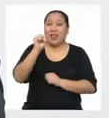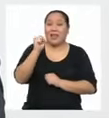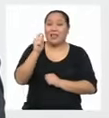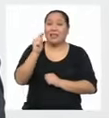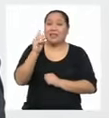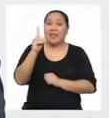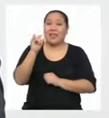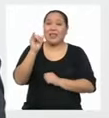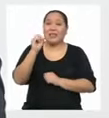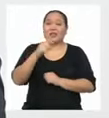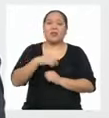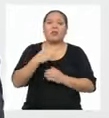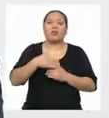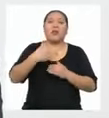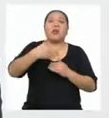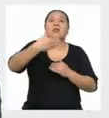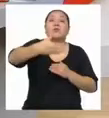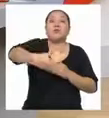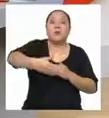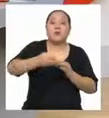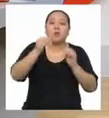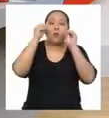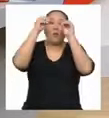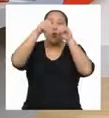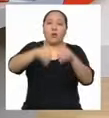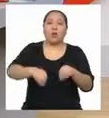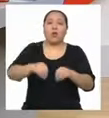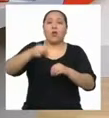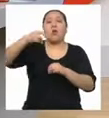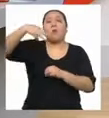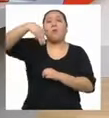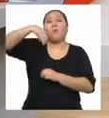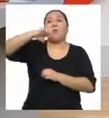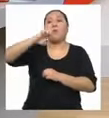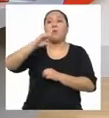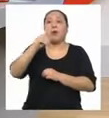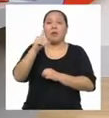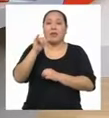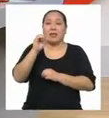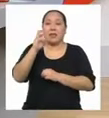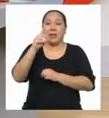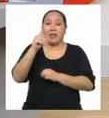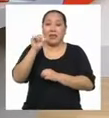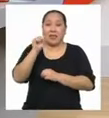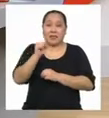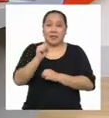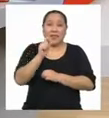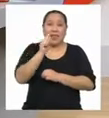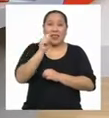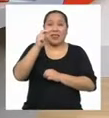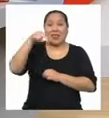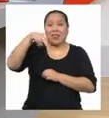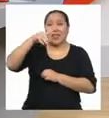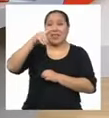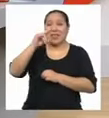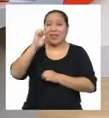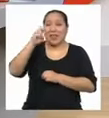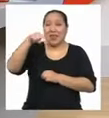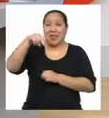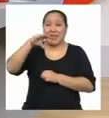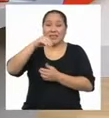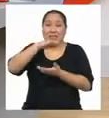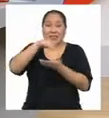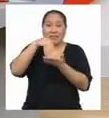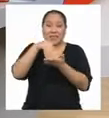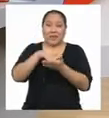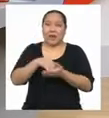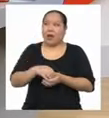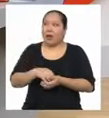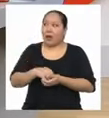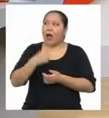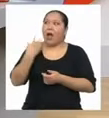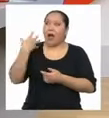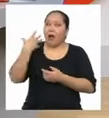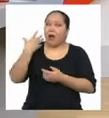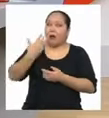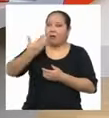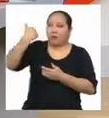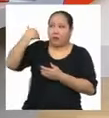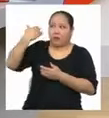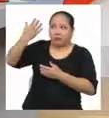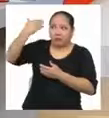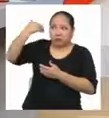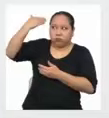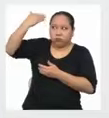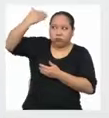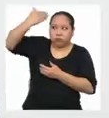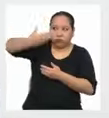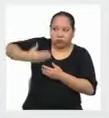medidas de tendencia central O sea que todo lo que hemos estado aprendiendo en estas dos semanas nos lleva a